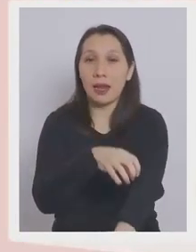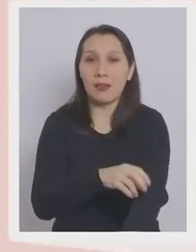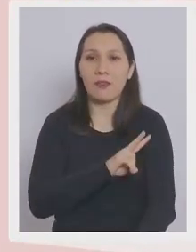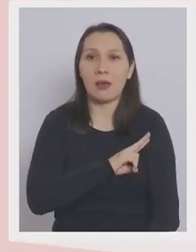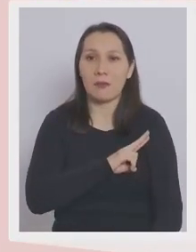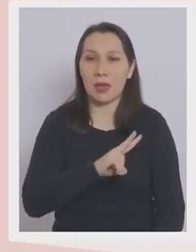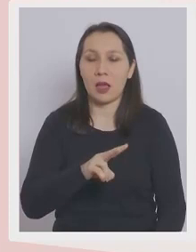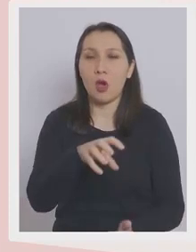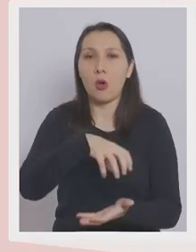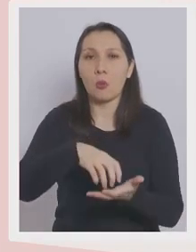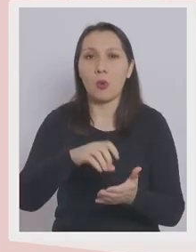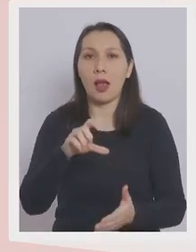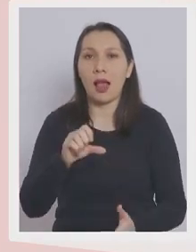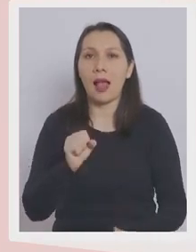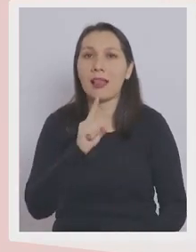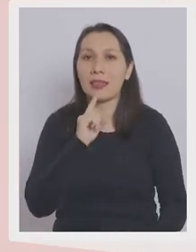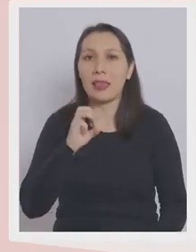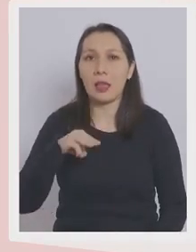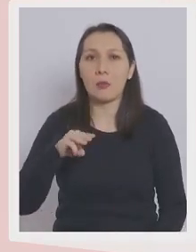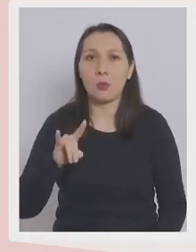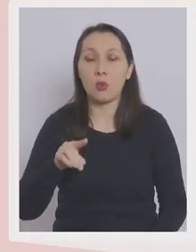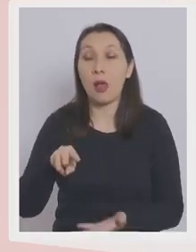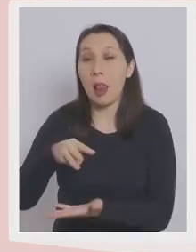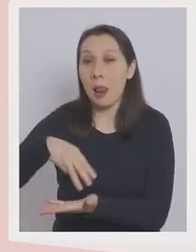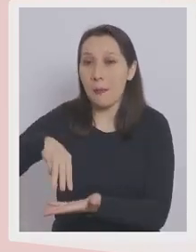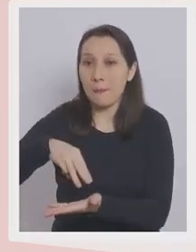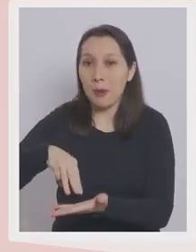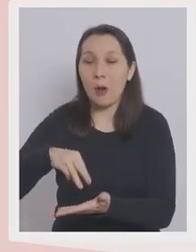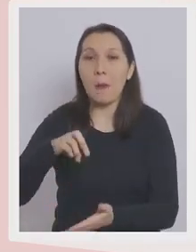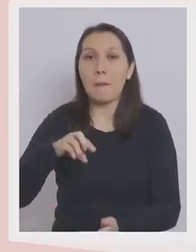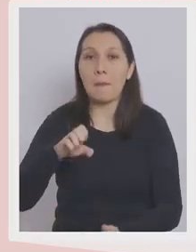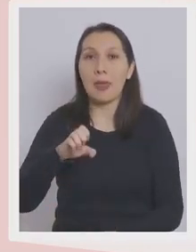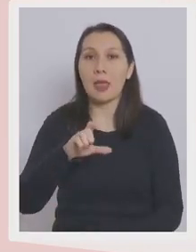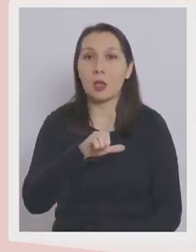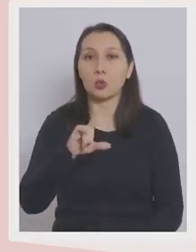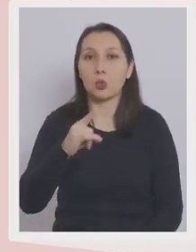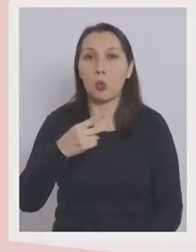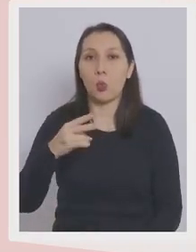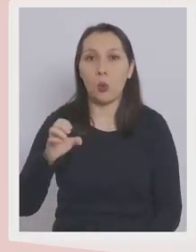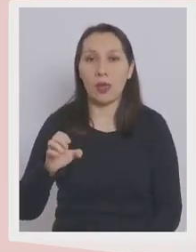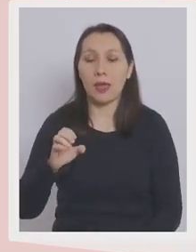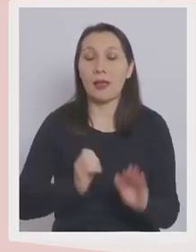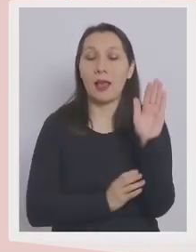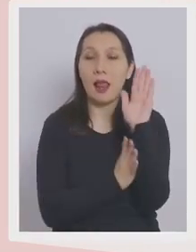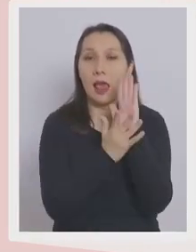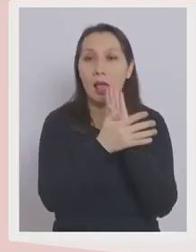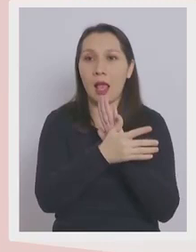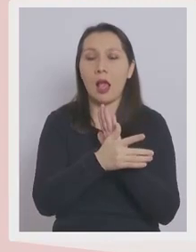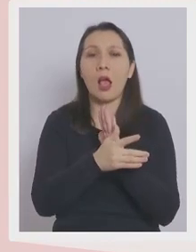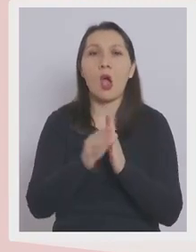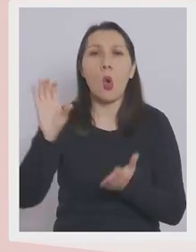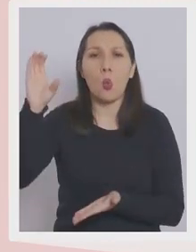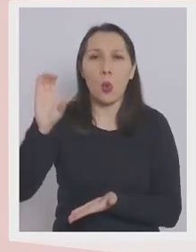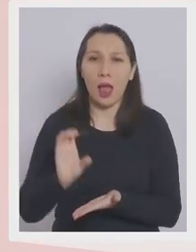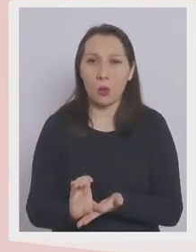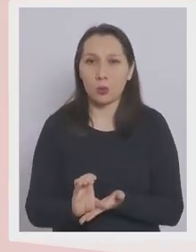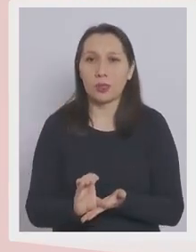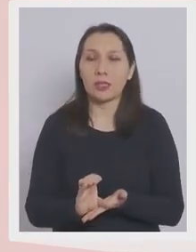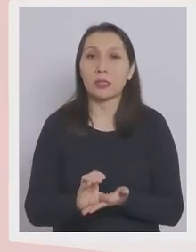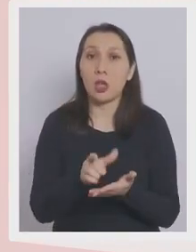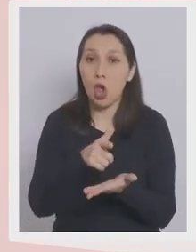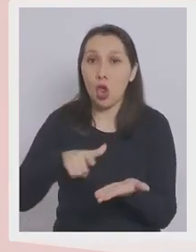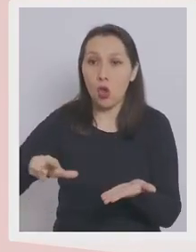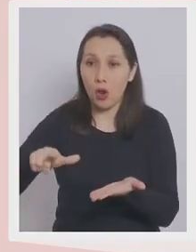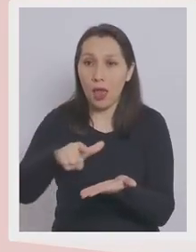Valparaíso, la comuna de Catemu, en la región del Maule, Peyúgue, en la región de la Araucanía, Cura, Cautín, región de los